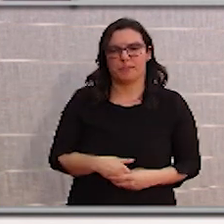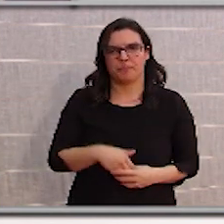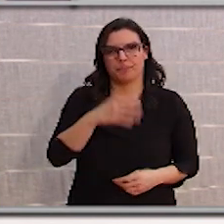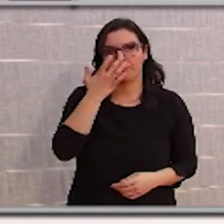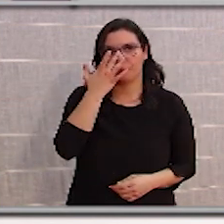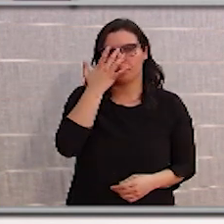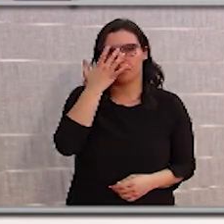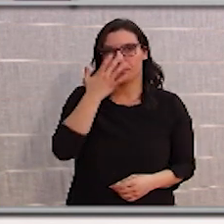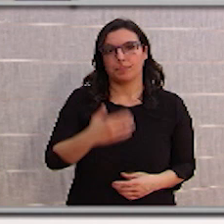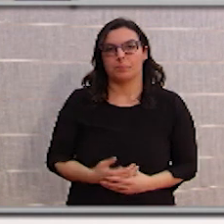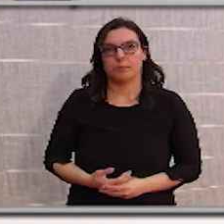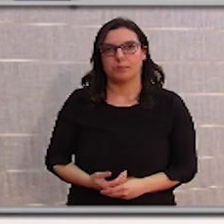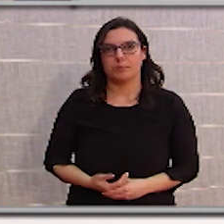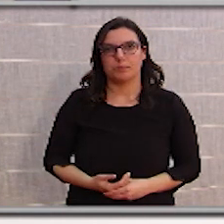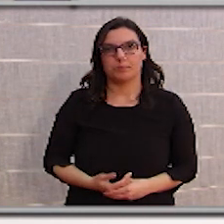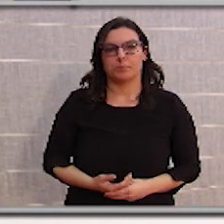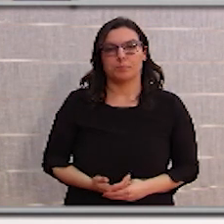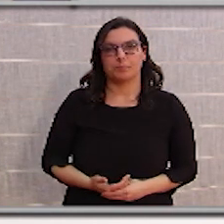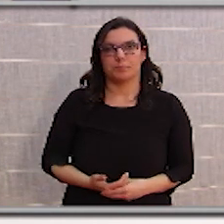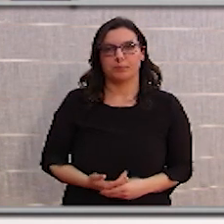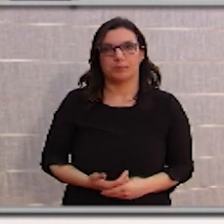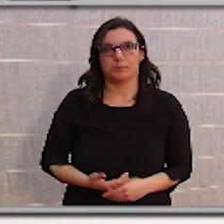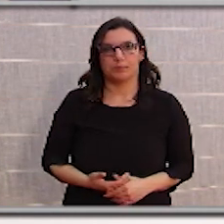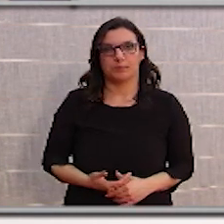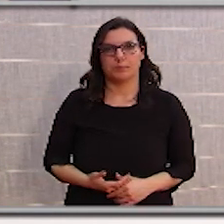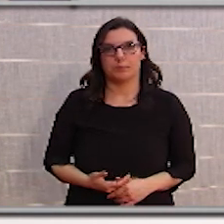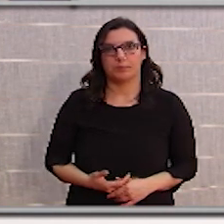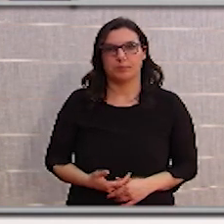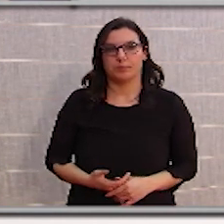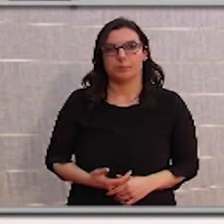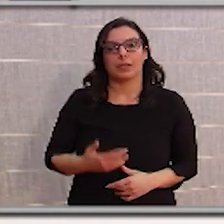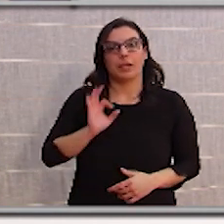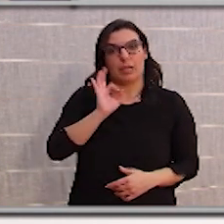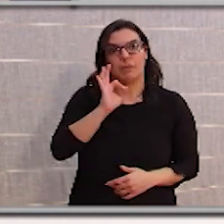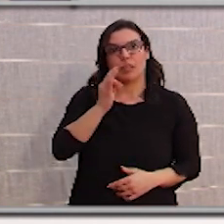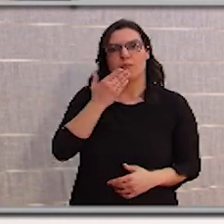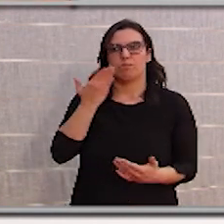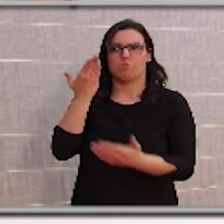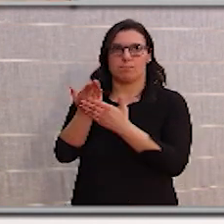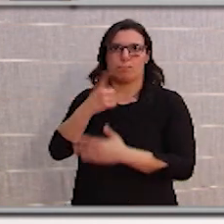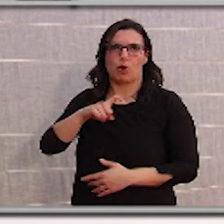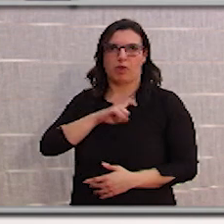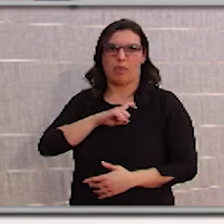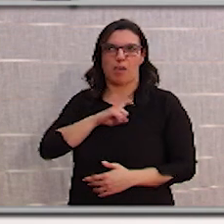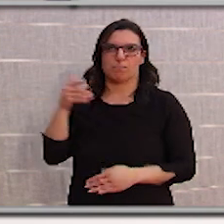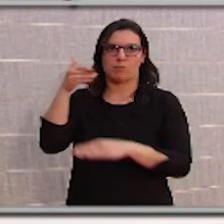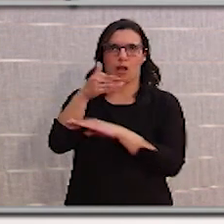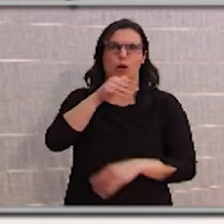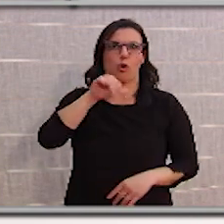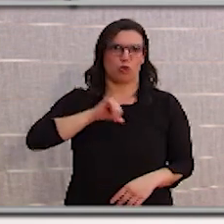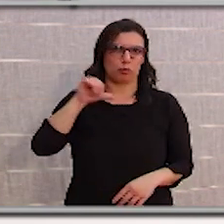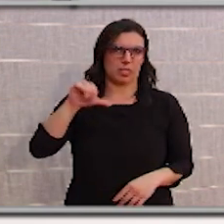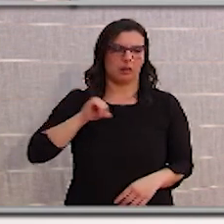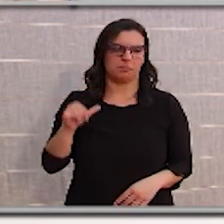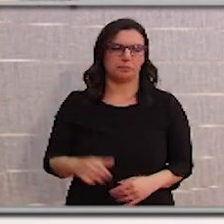se solicitó la presencia policial en el hospital y yo creo que se lo puede comentar la